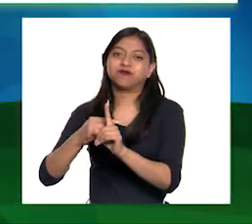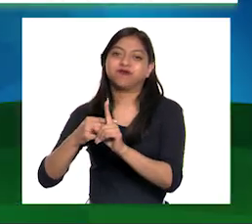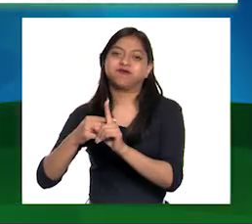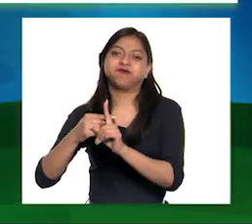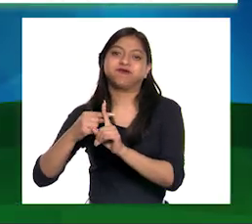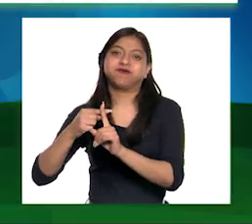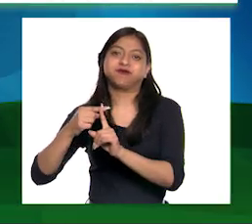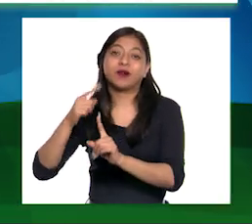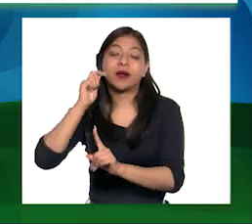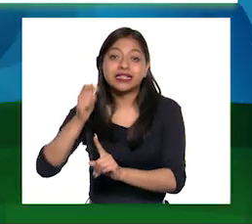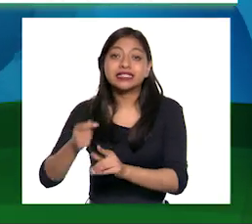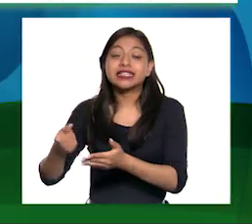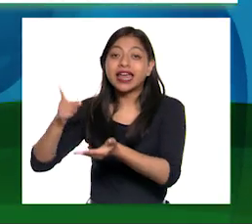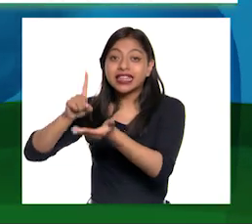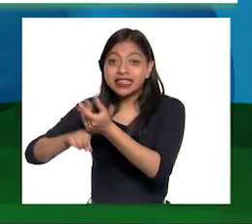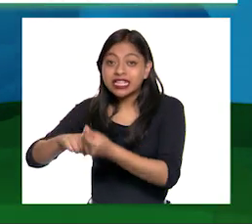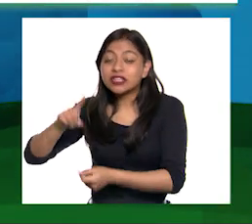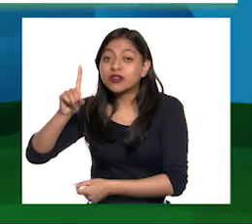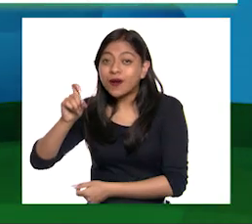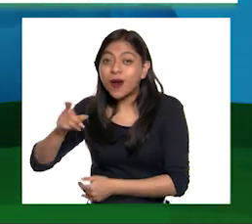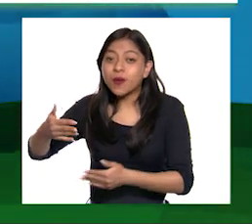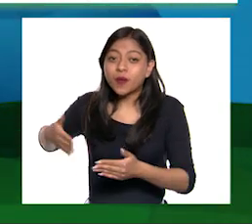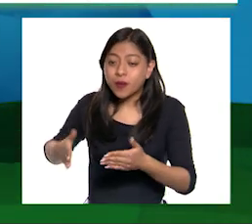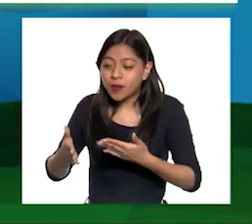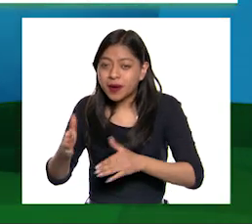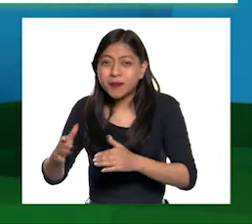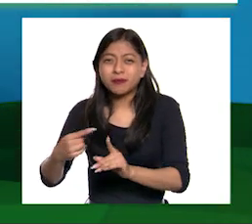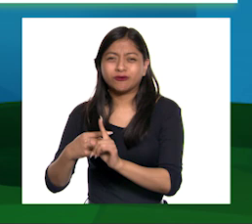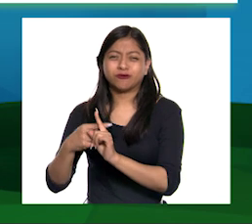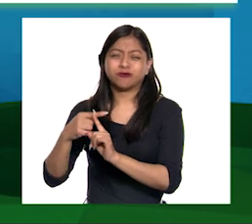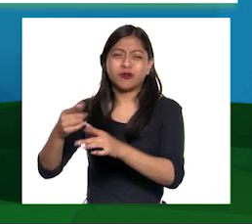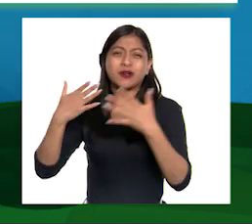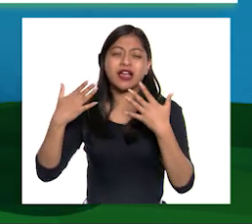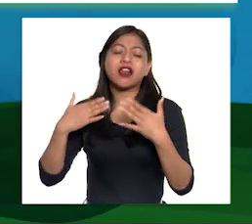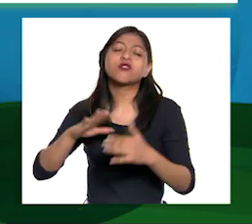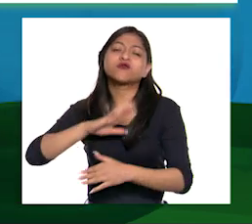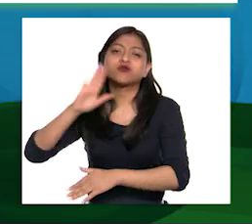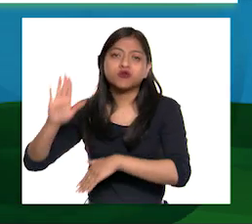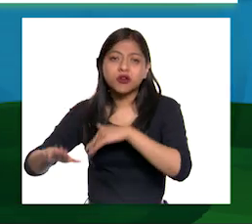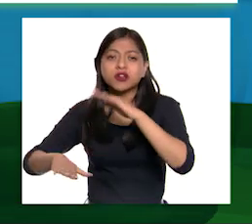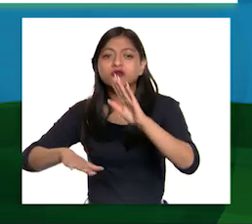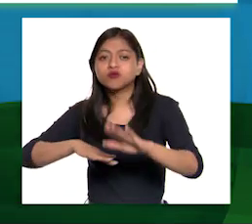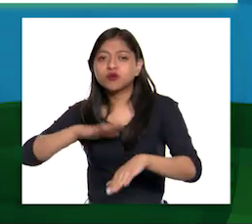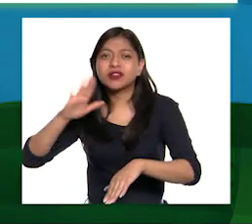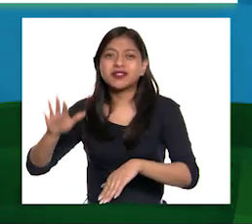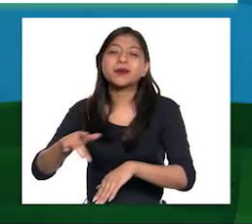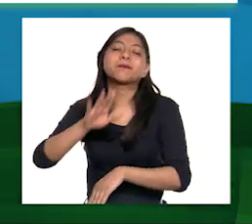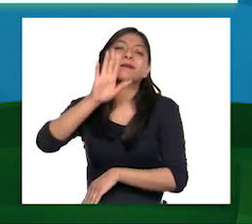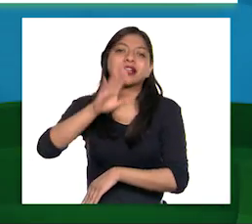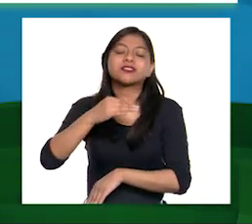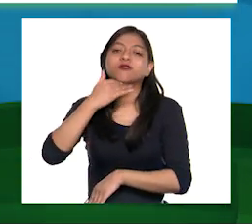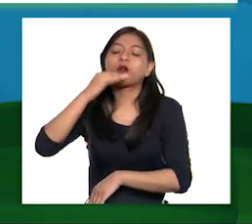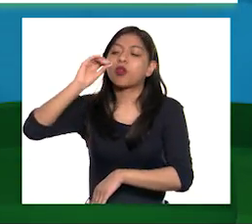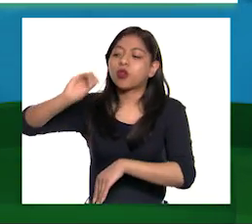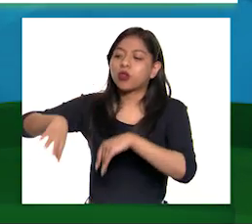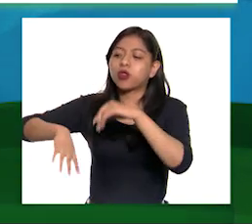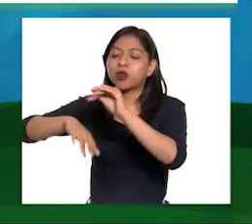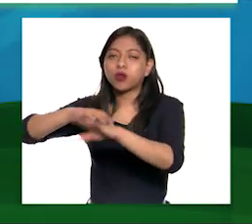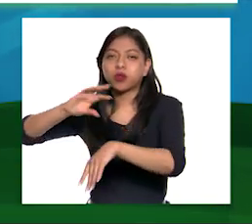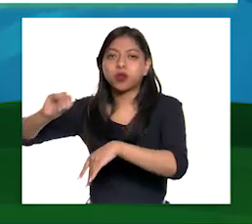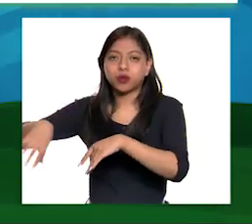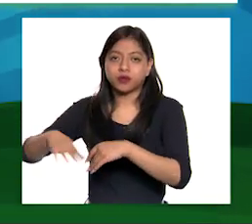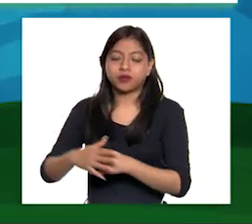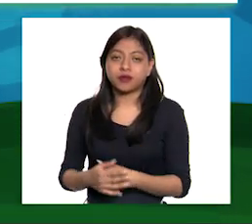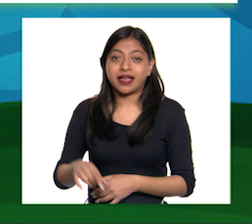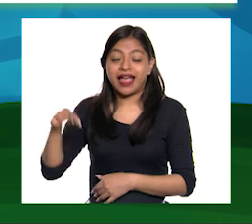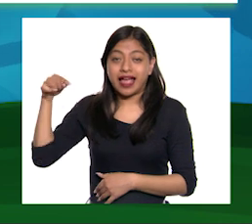especies que viven en él mueran y queden todos sus desechos en el agua Y haya cada vez menos oxígeno disponible en